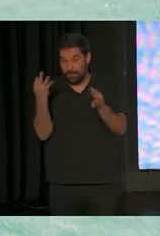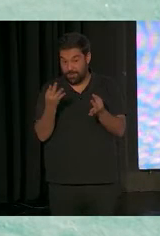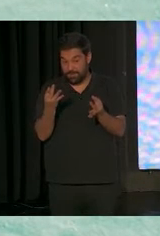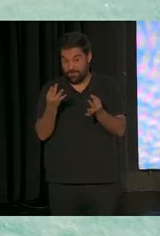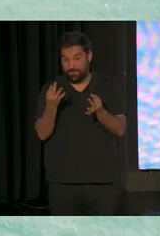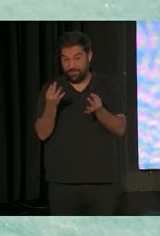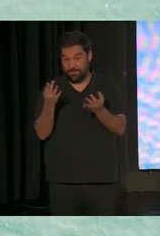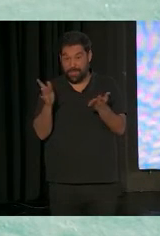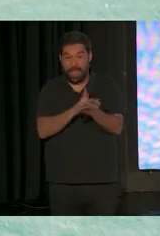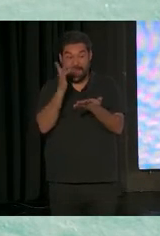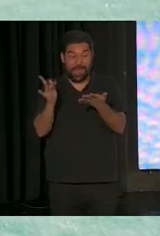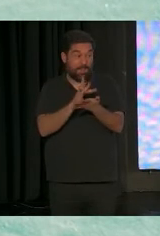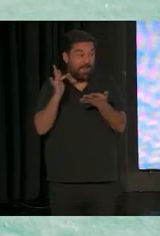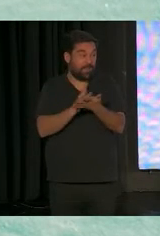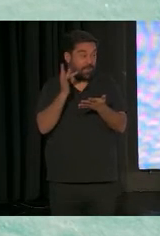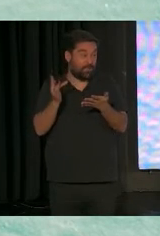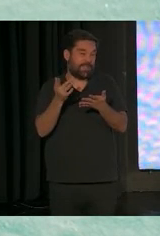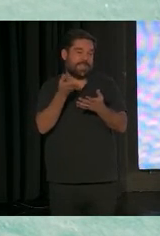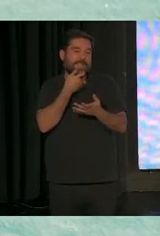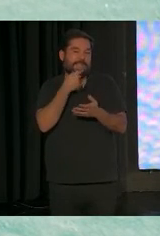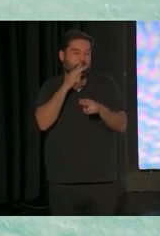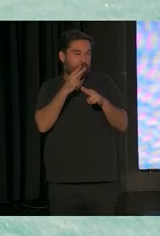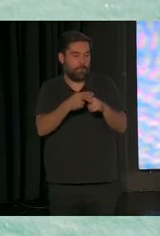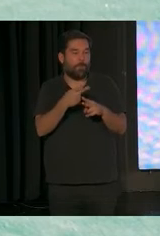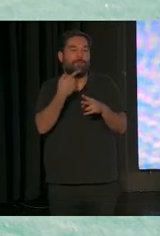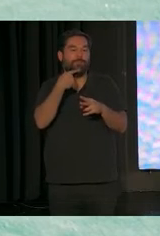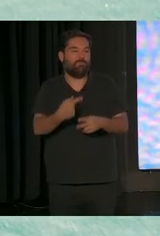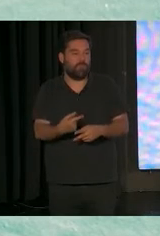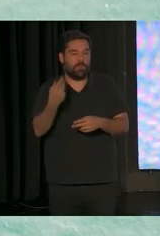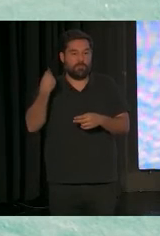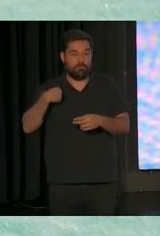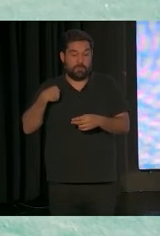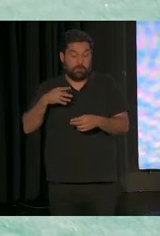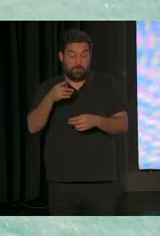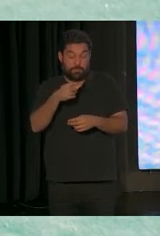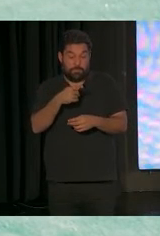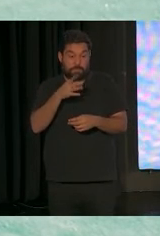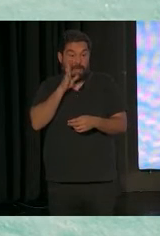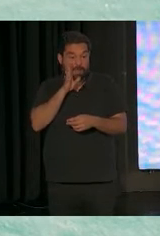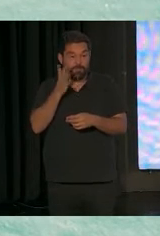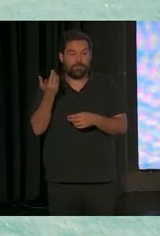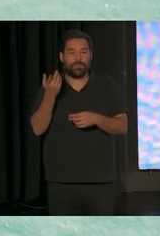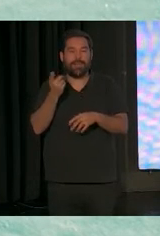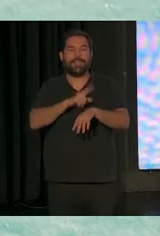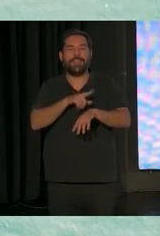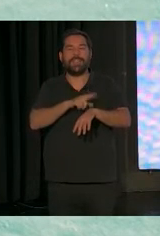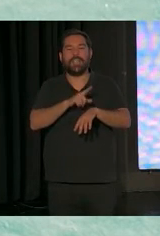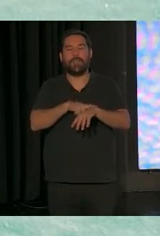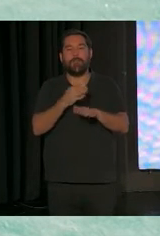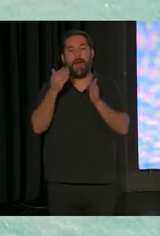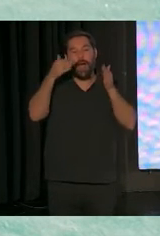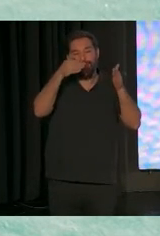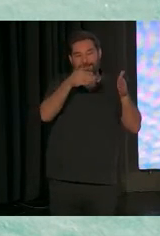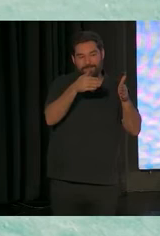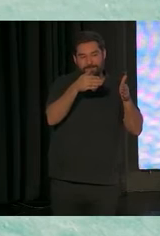revista, Infant and Young Children, hablan sobre esto. Si yo les preguntara ¿a qué dedicar más tiempo? ¿Al cuidador o al